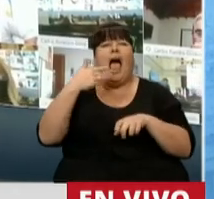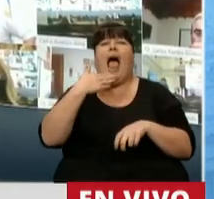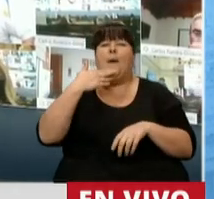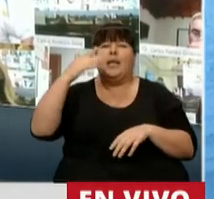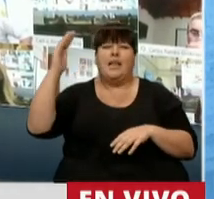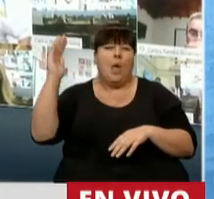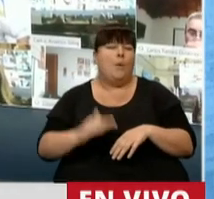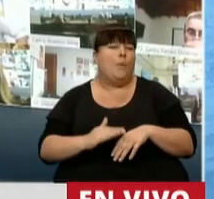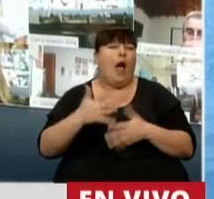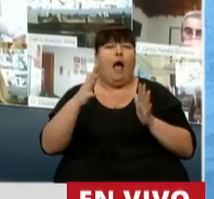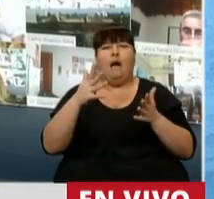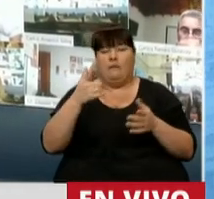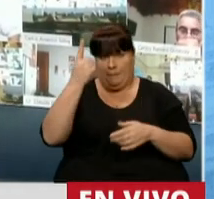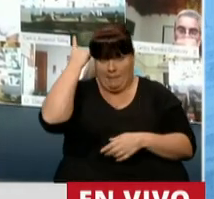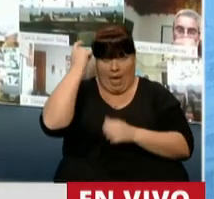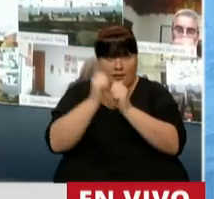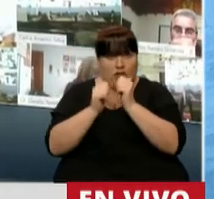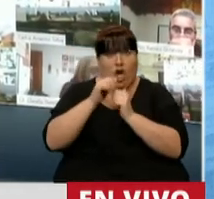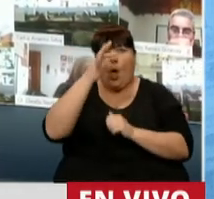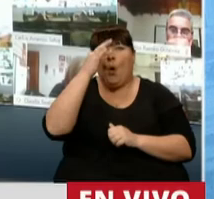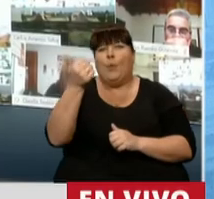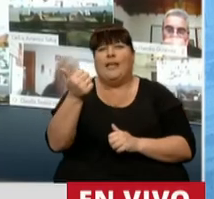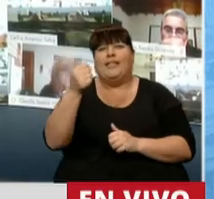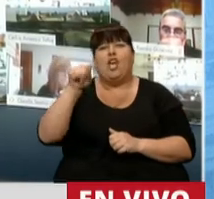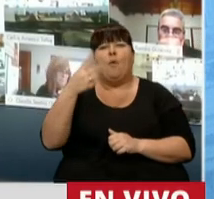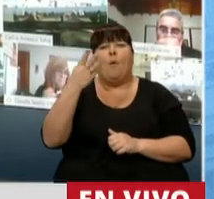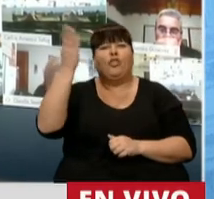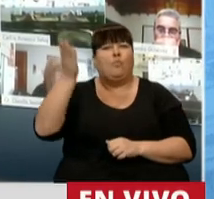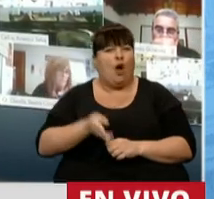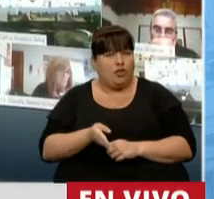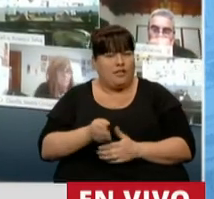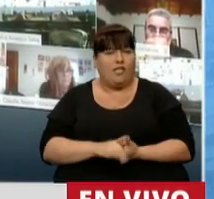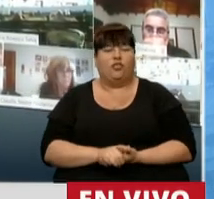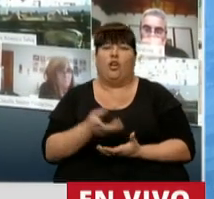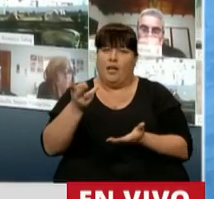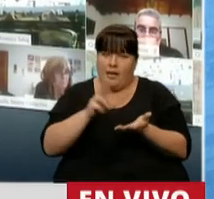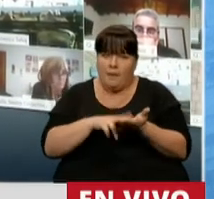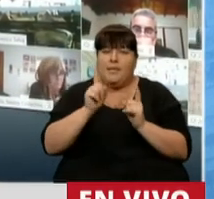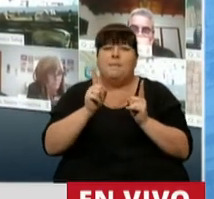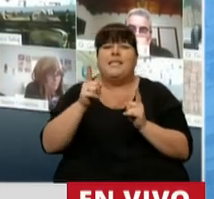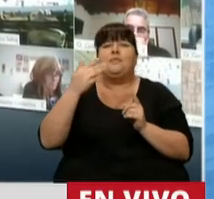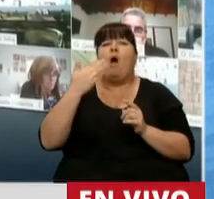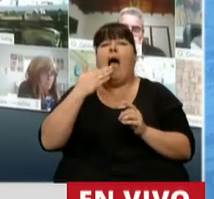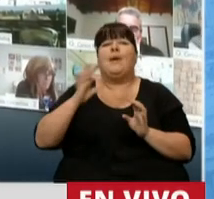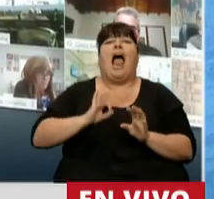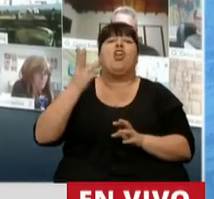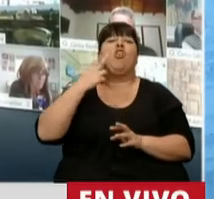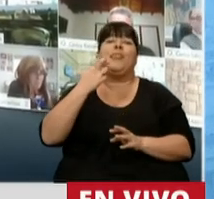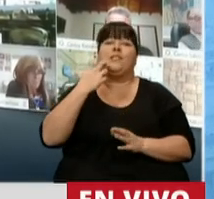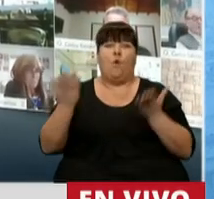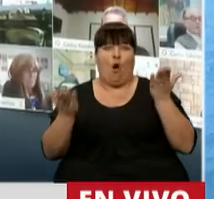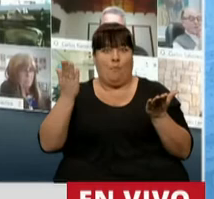mes de abril que es histórica, ¿no? De un 26.4% respecto al mismo mes del año 2019.